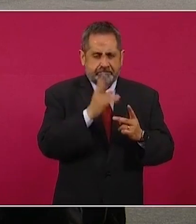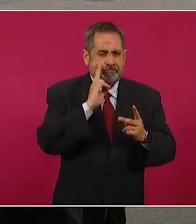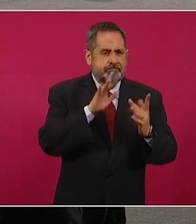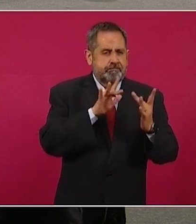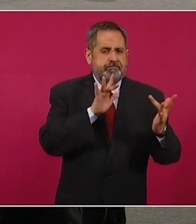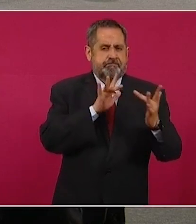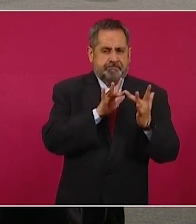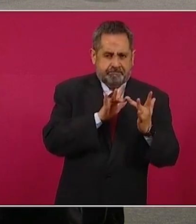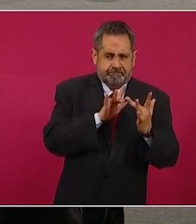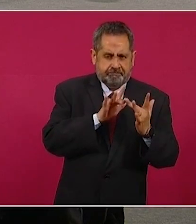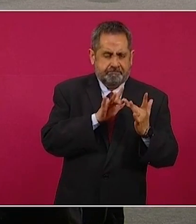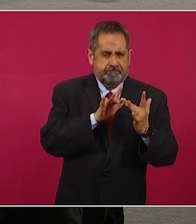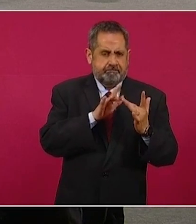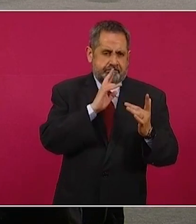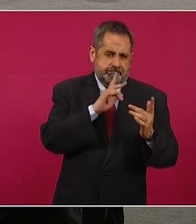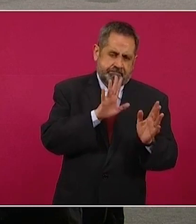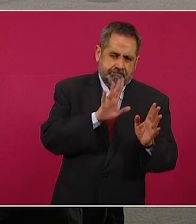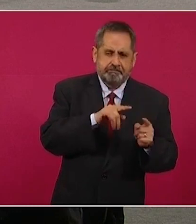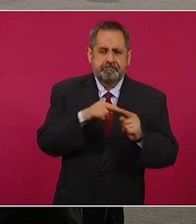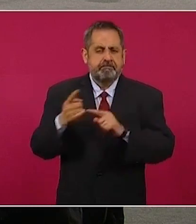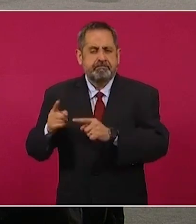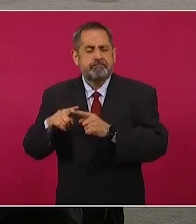mejora con Cuitláhuac.